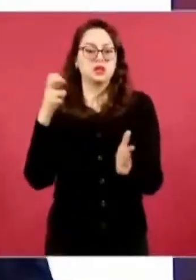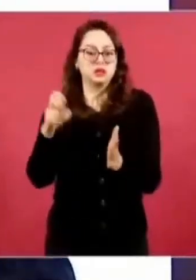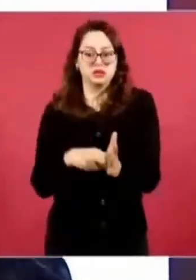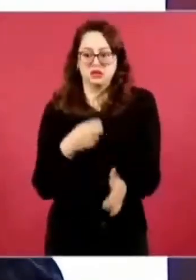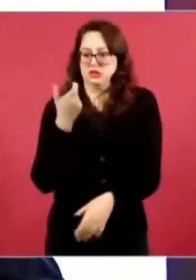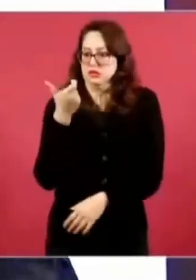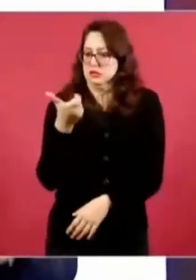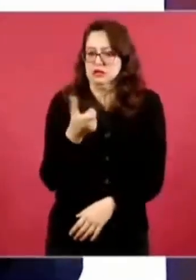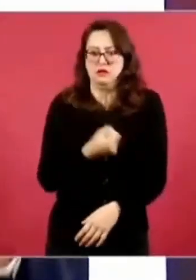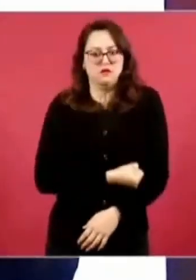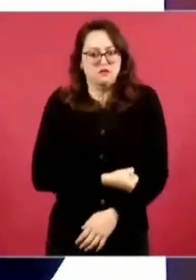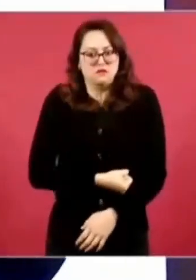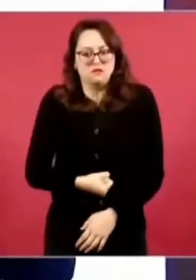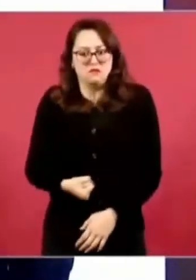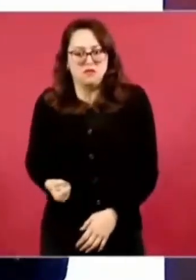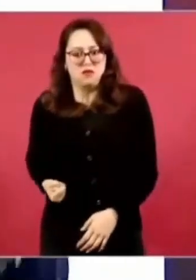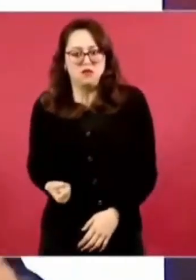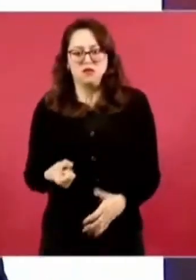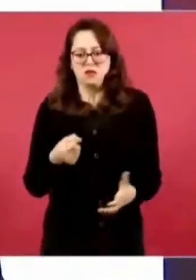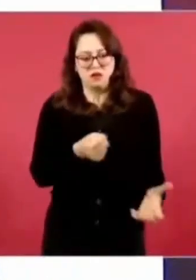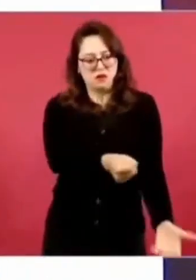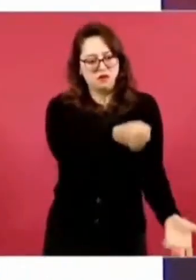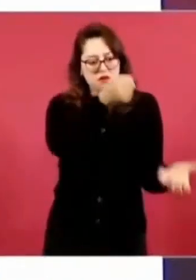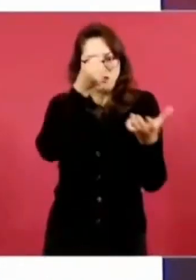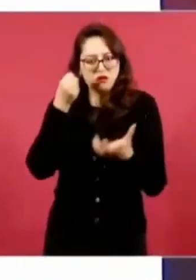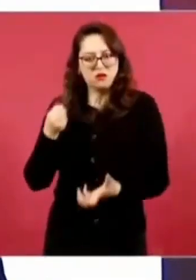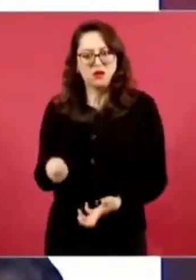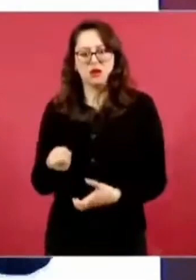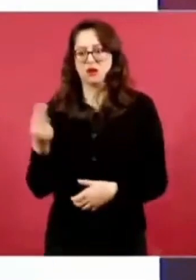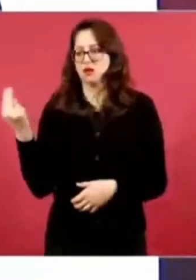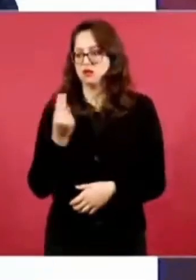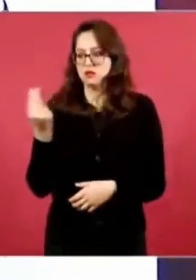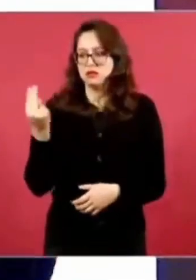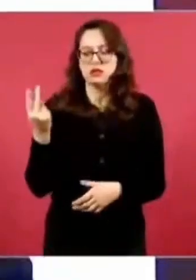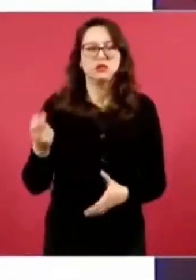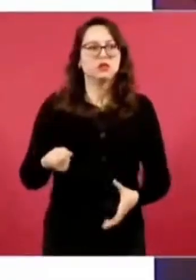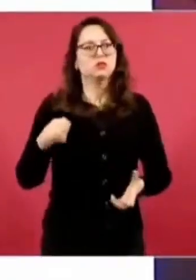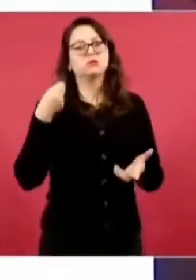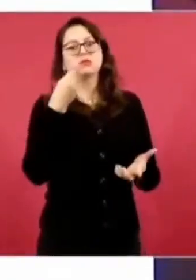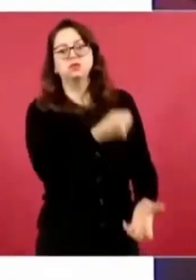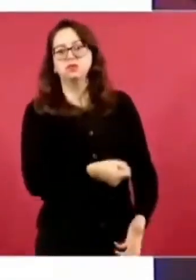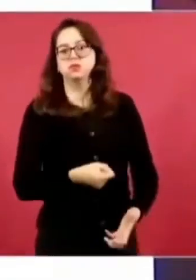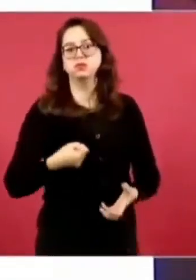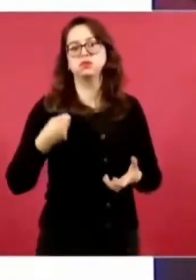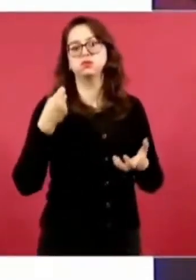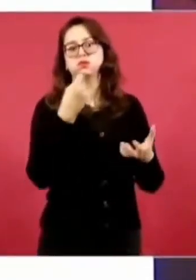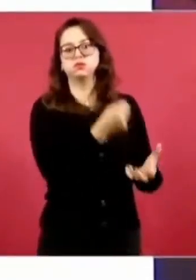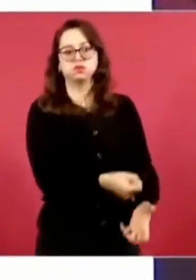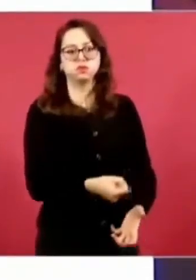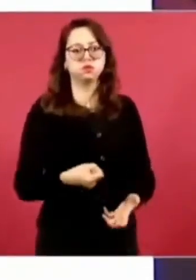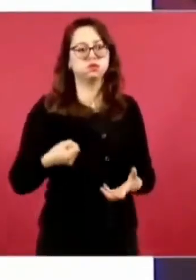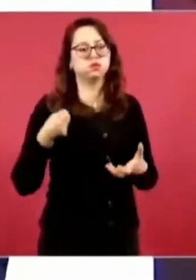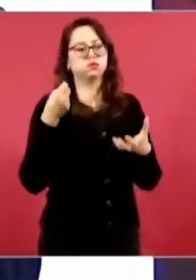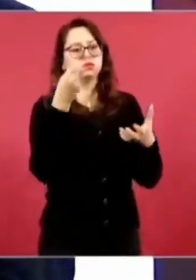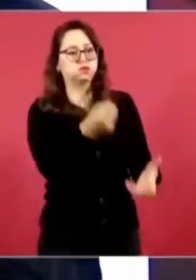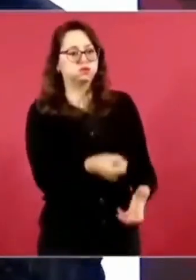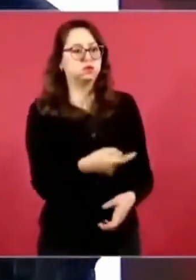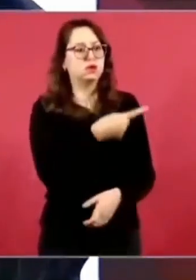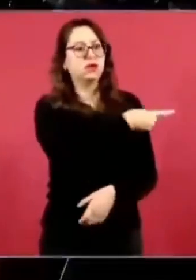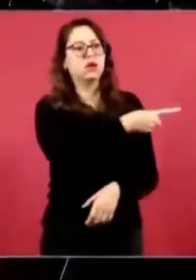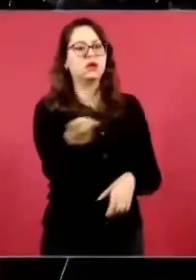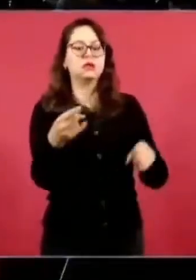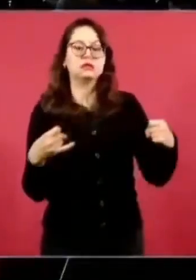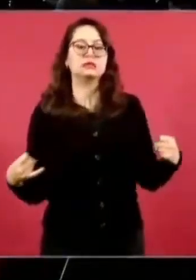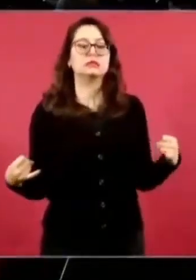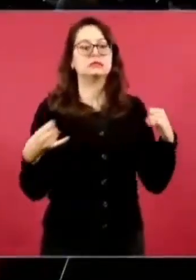porque no vamos a seguir manteniendo esos organismos